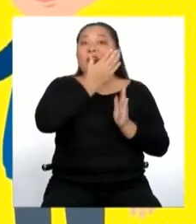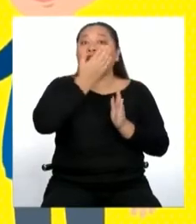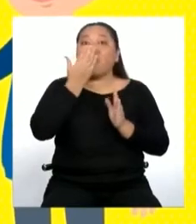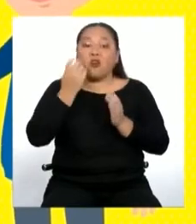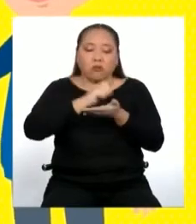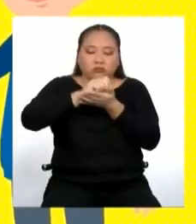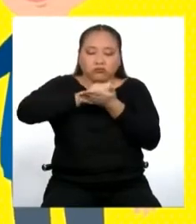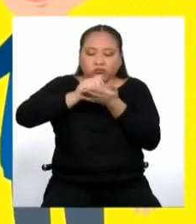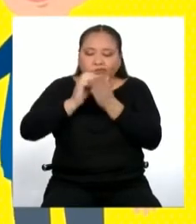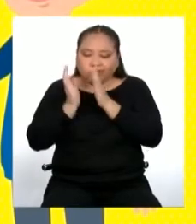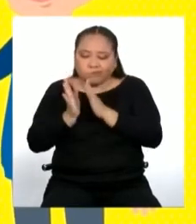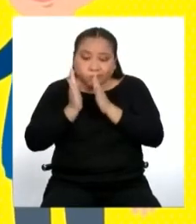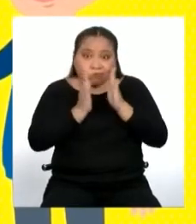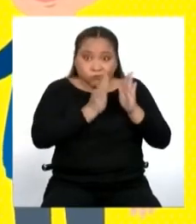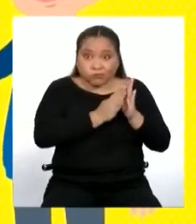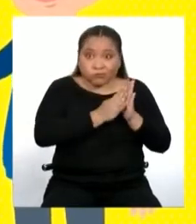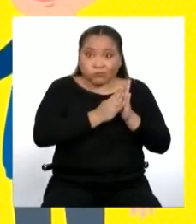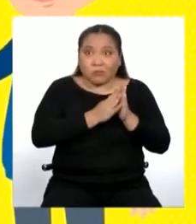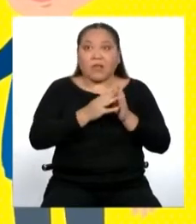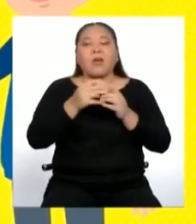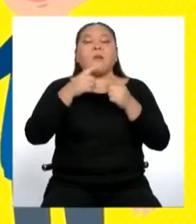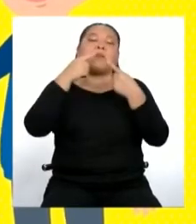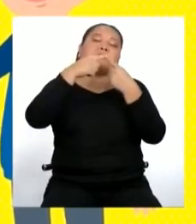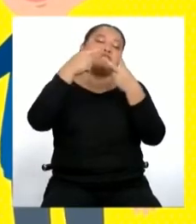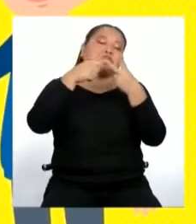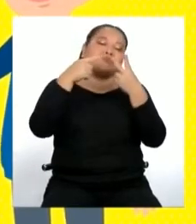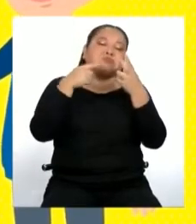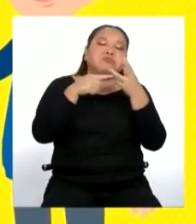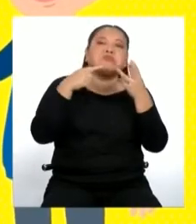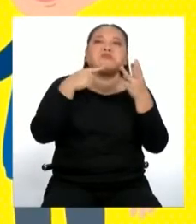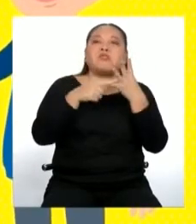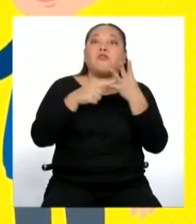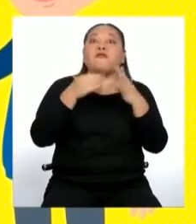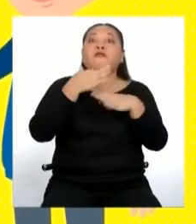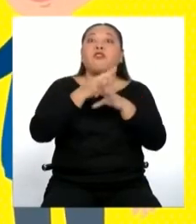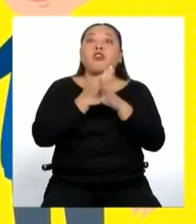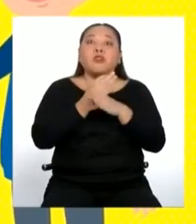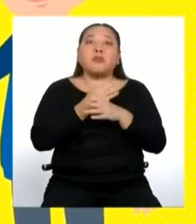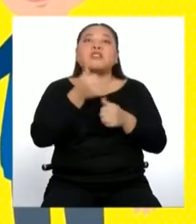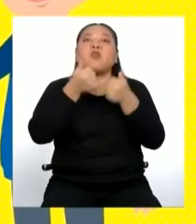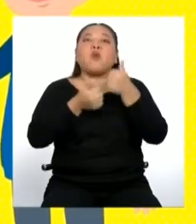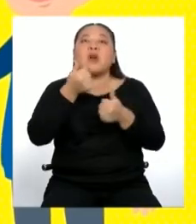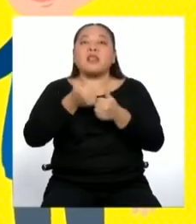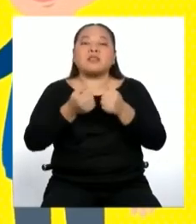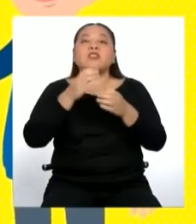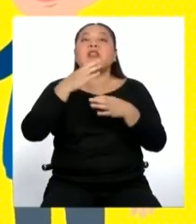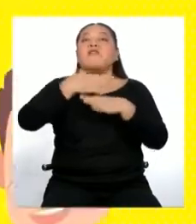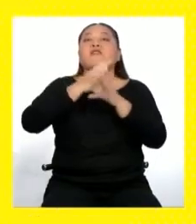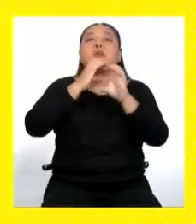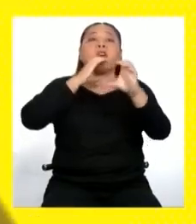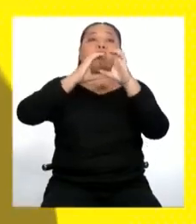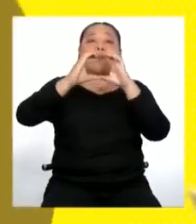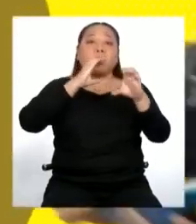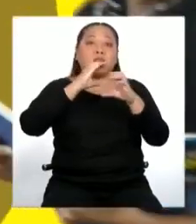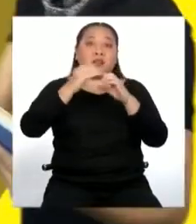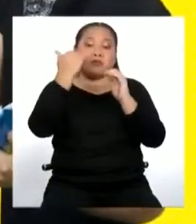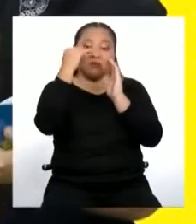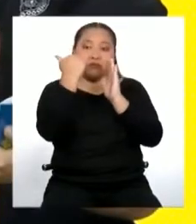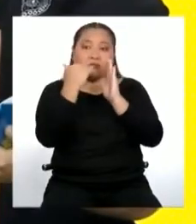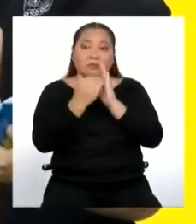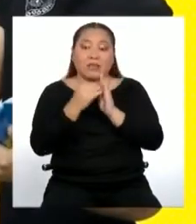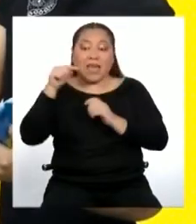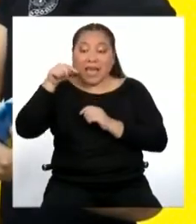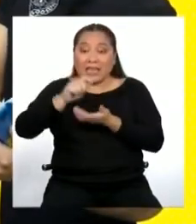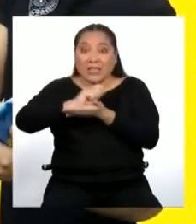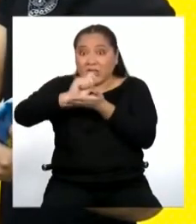tomando en cuenta los diferentes factores y elementos que intervienen en el proceso de comunicación. Quiere decir que el texto se